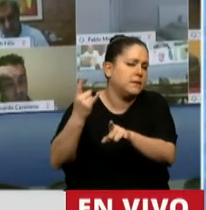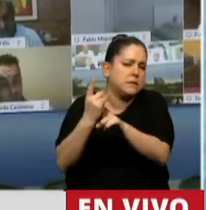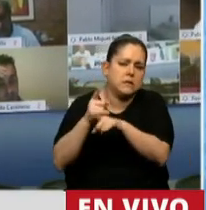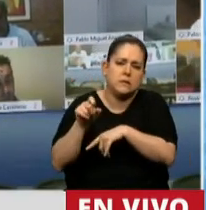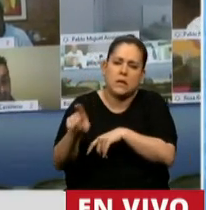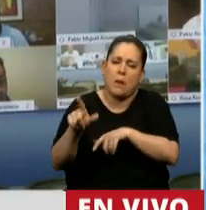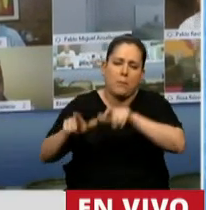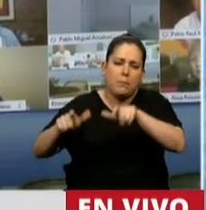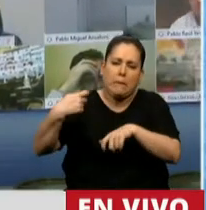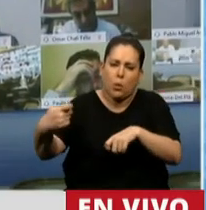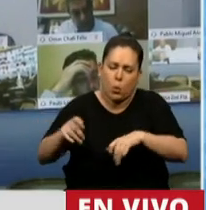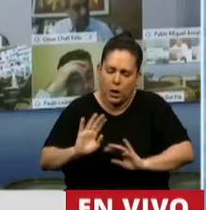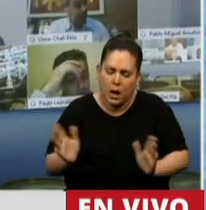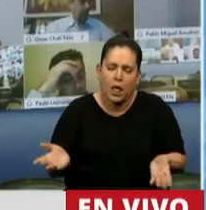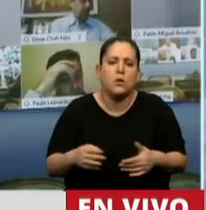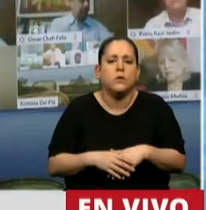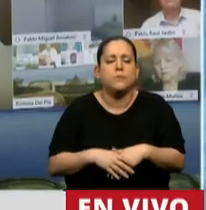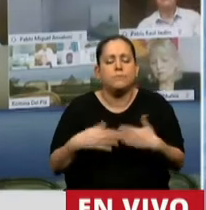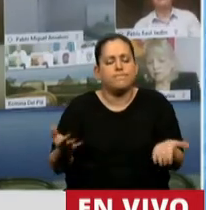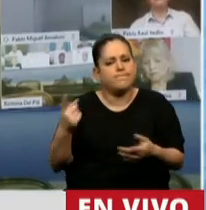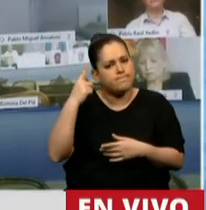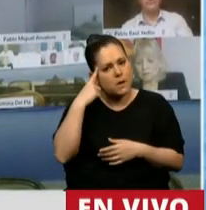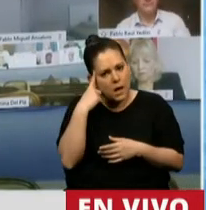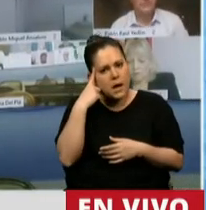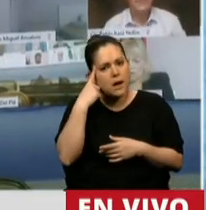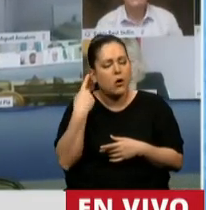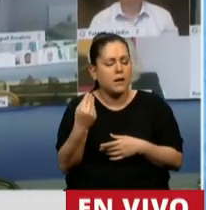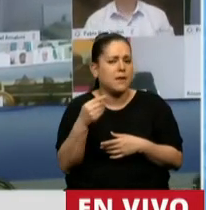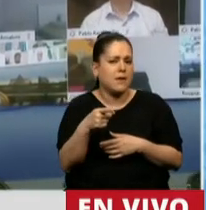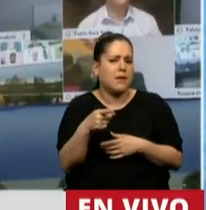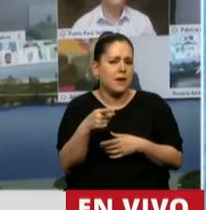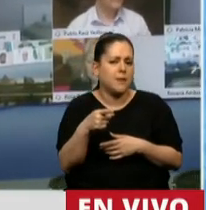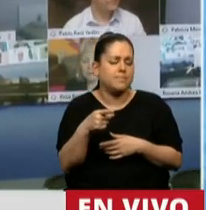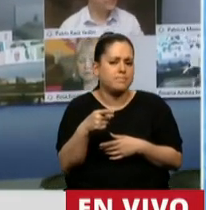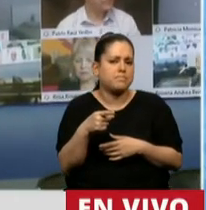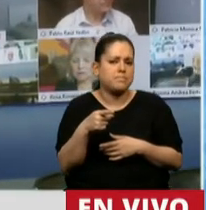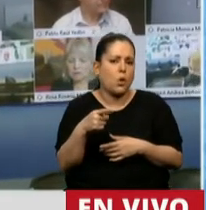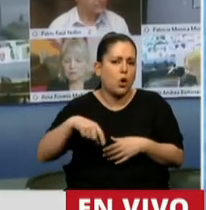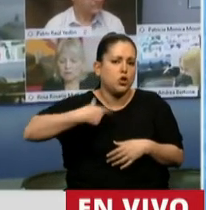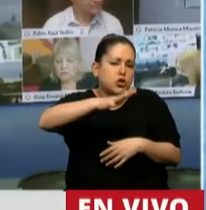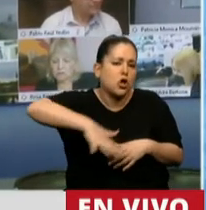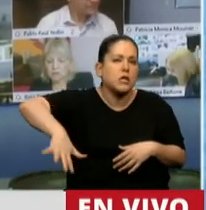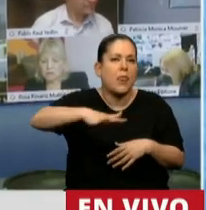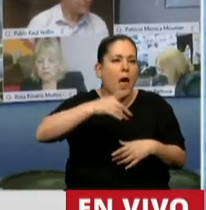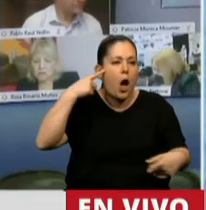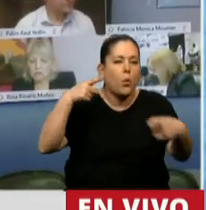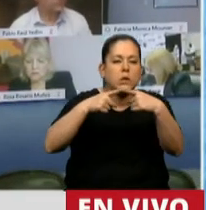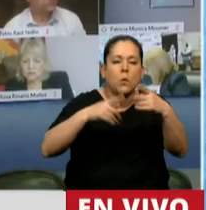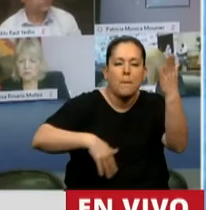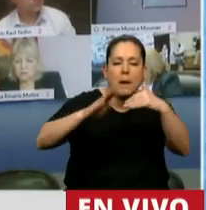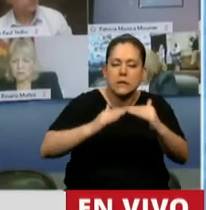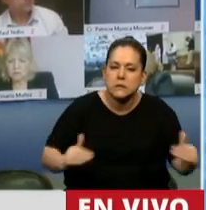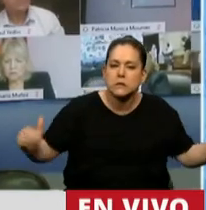motivos. Por eso creo que en una construcción de una sociedad más equitativa,